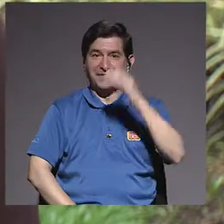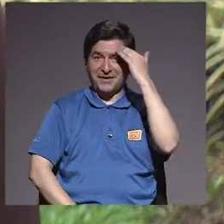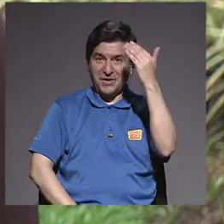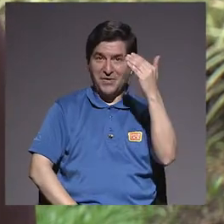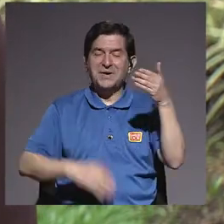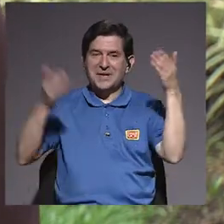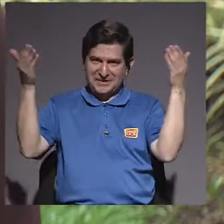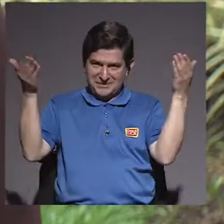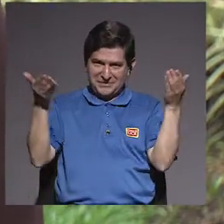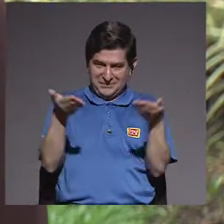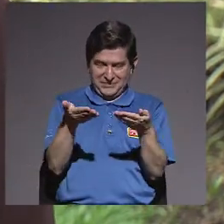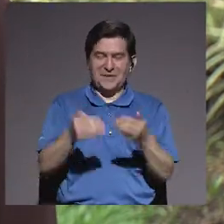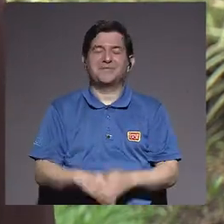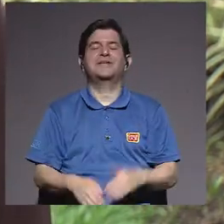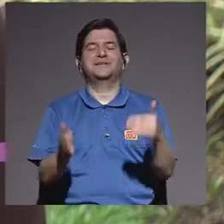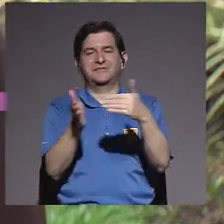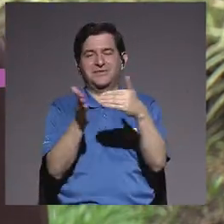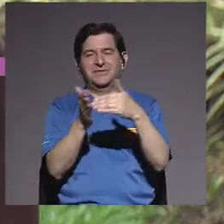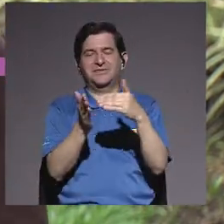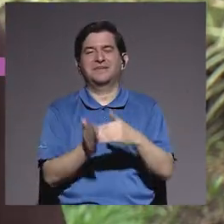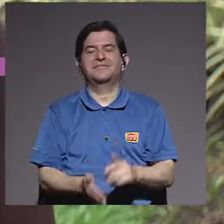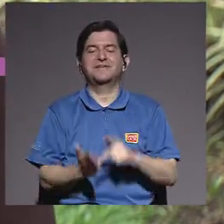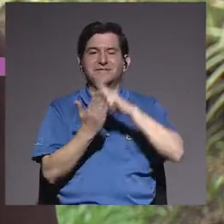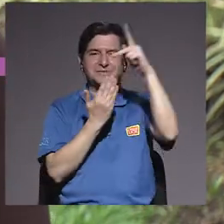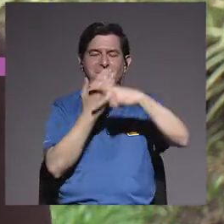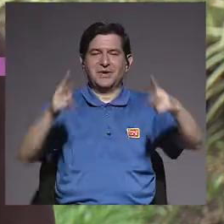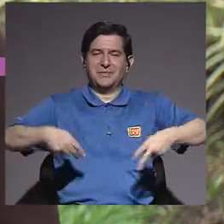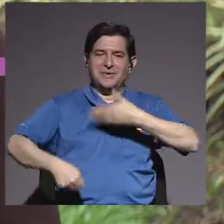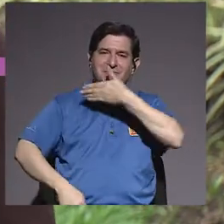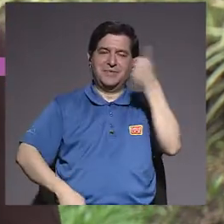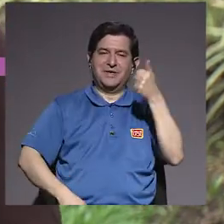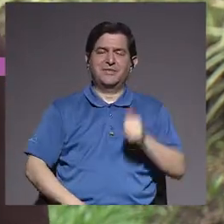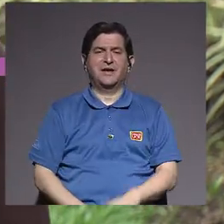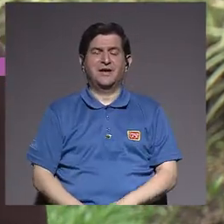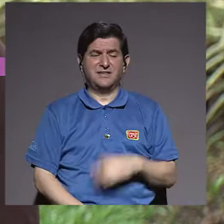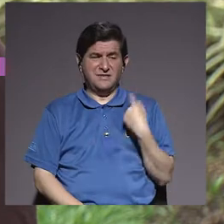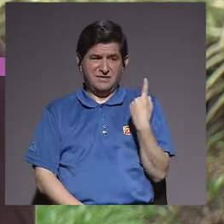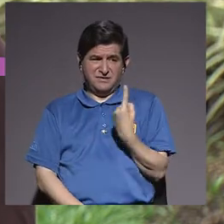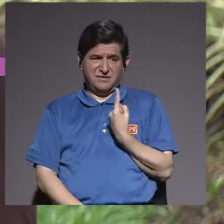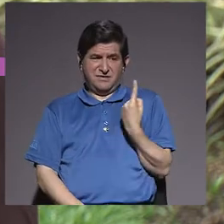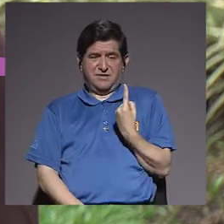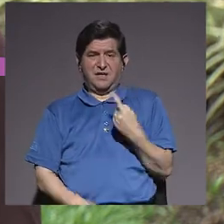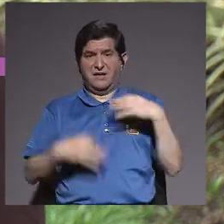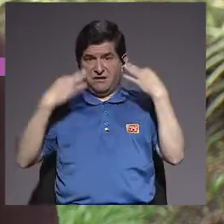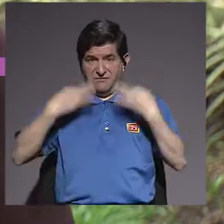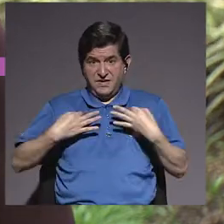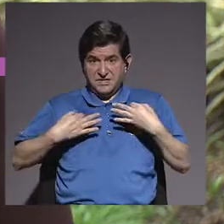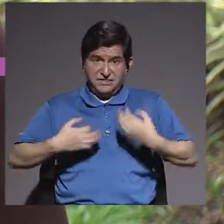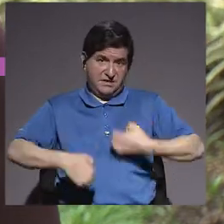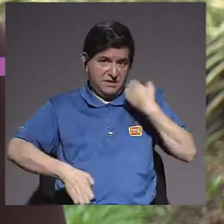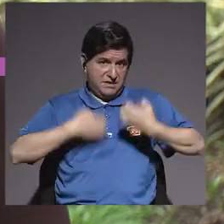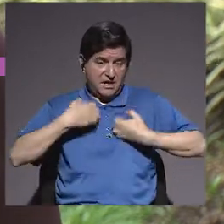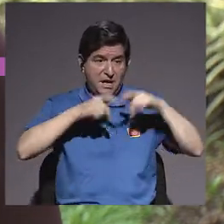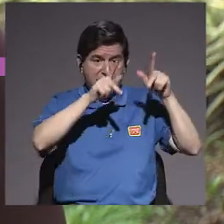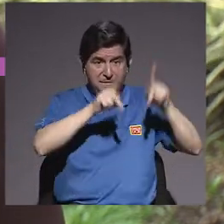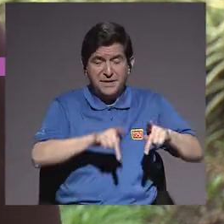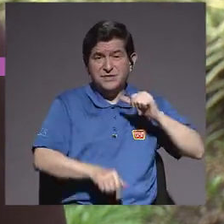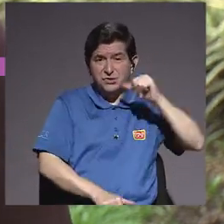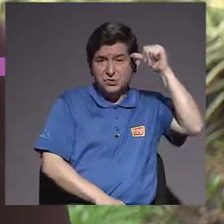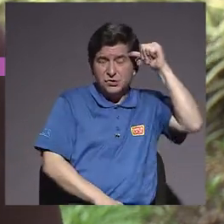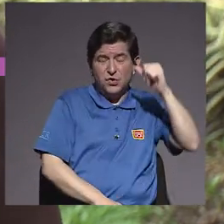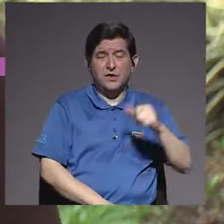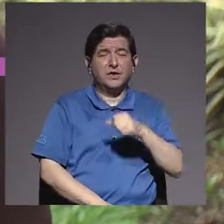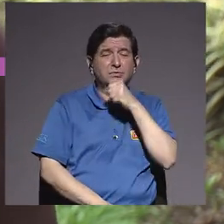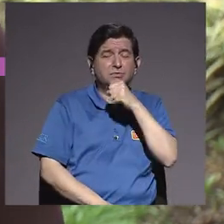Hola que tal, bienvenido y bienvenida una vez más a vivir mejor. La soledad, ya sea física o emocional que viven las personas